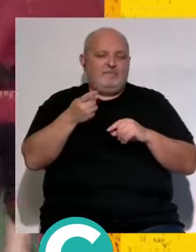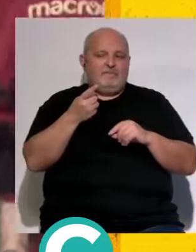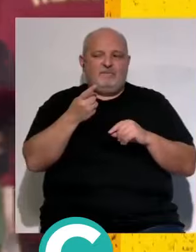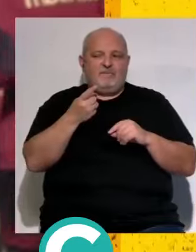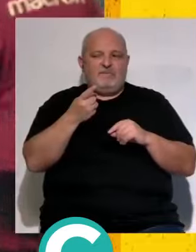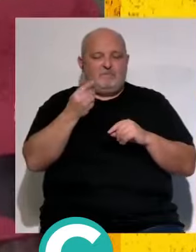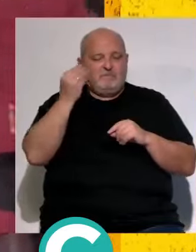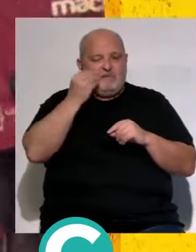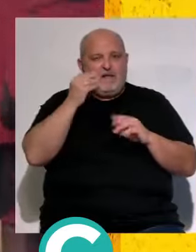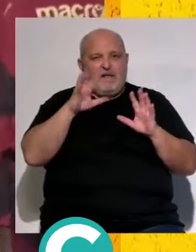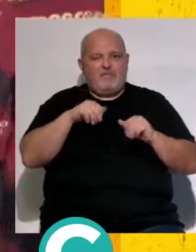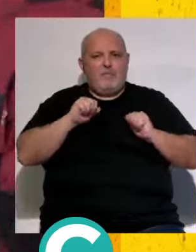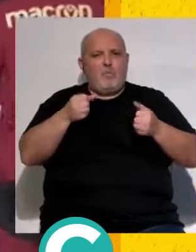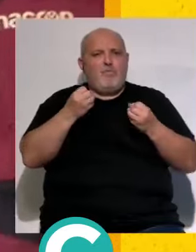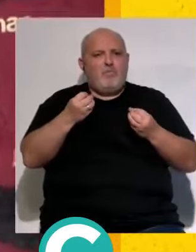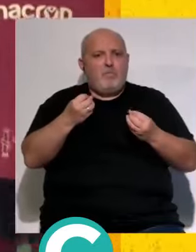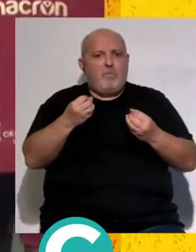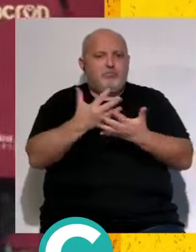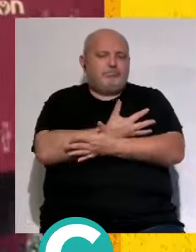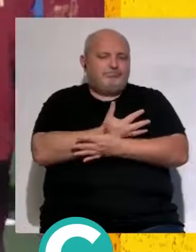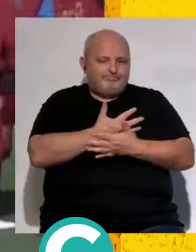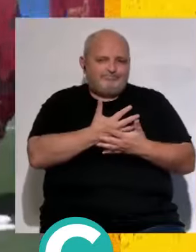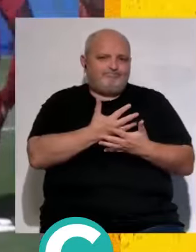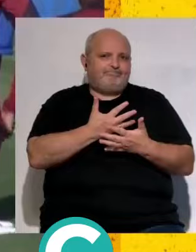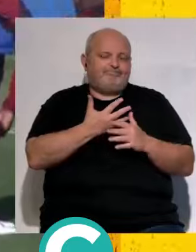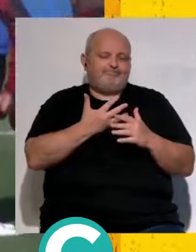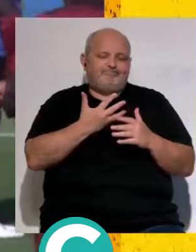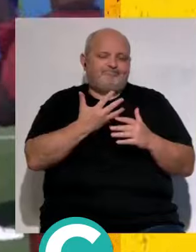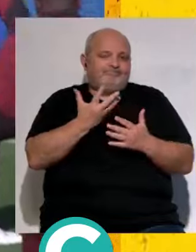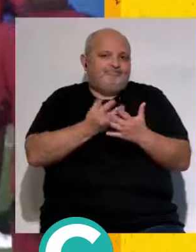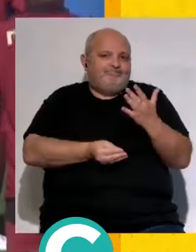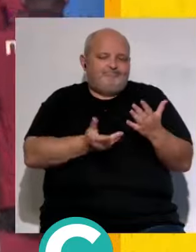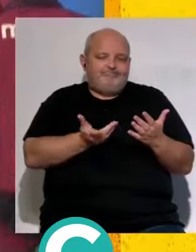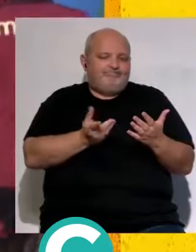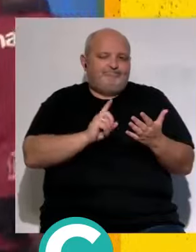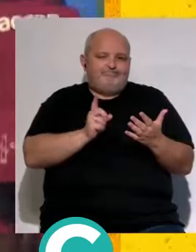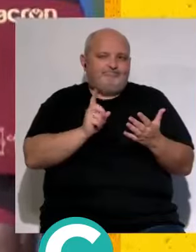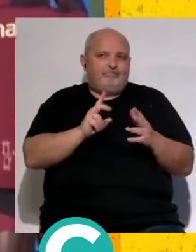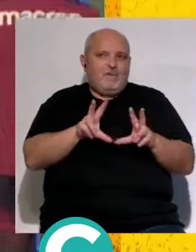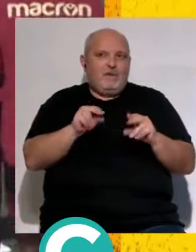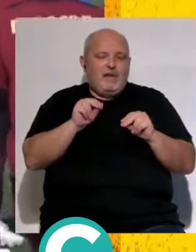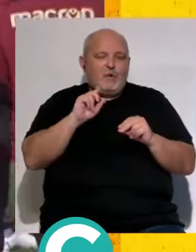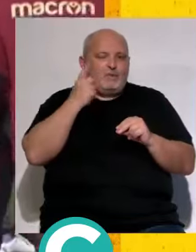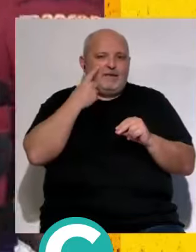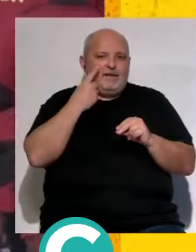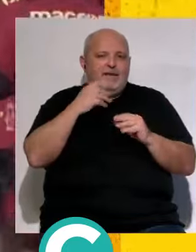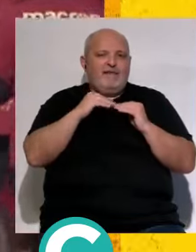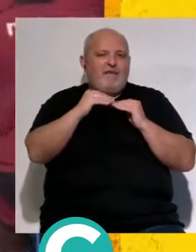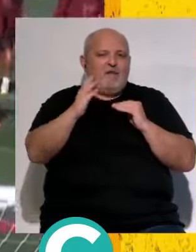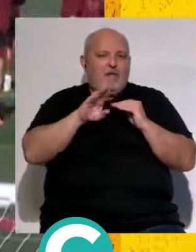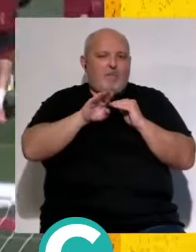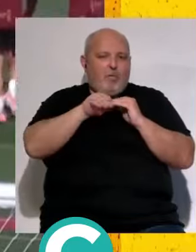factura yo creo que Cádiz empezó muy bien y al final pues por una cosa o por otra no terminó de encontrar esa estabilidad